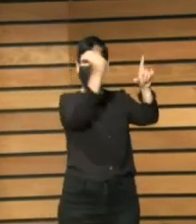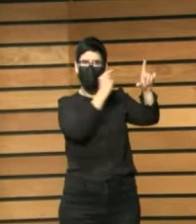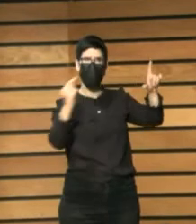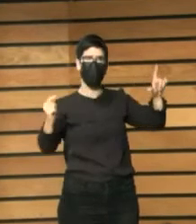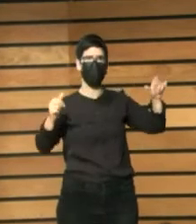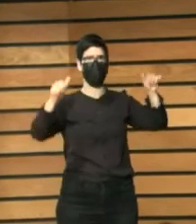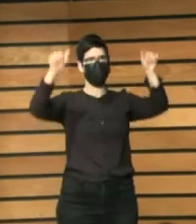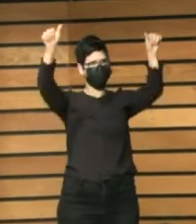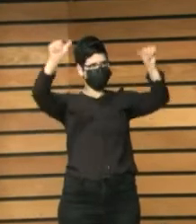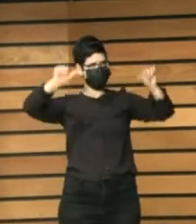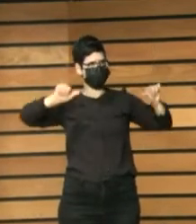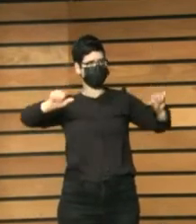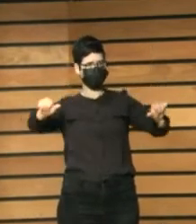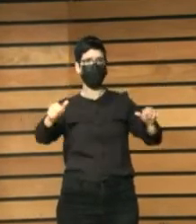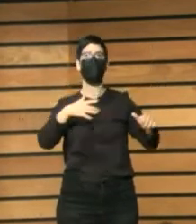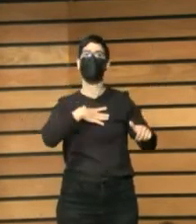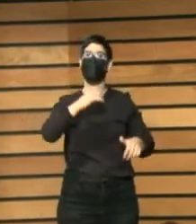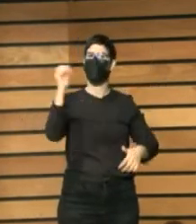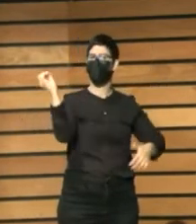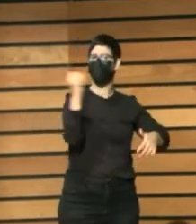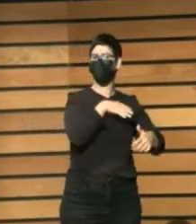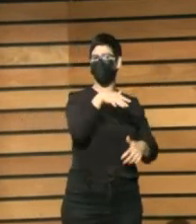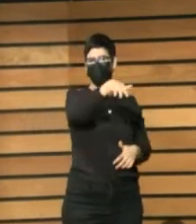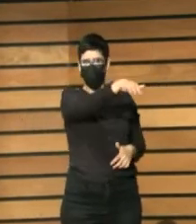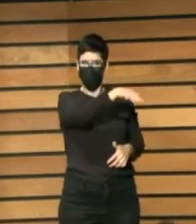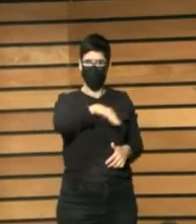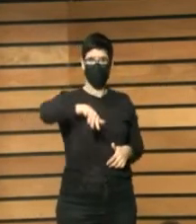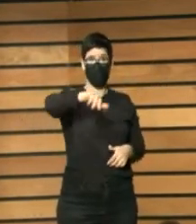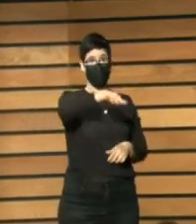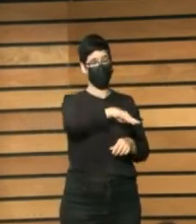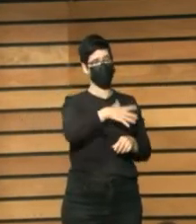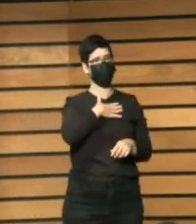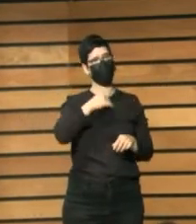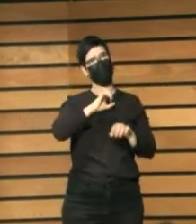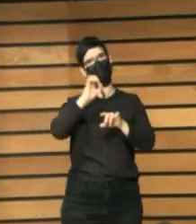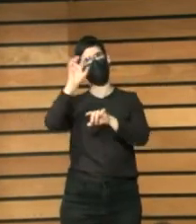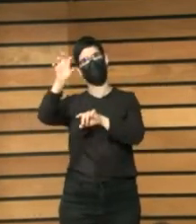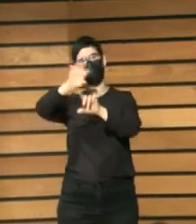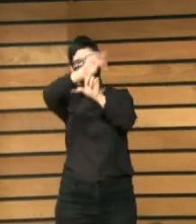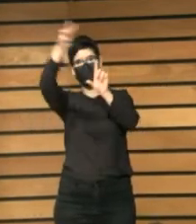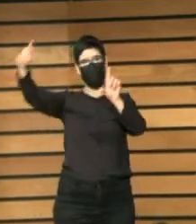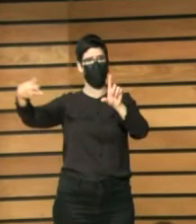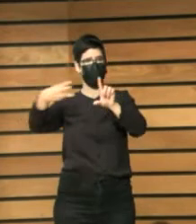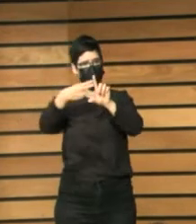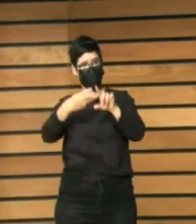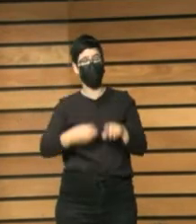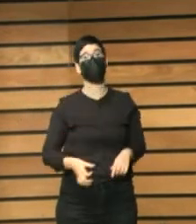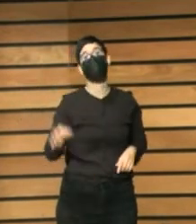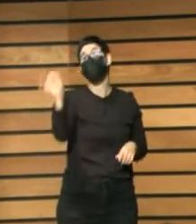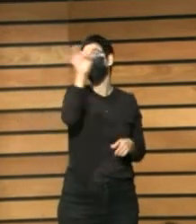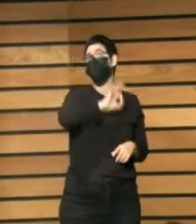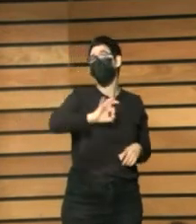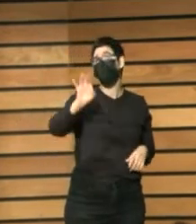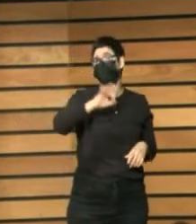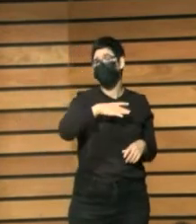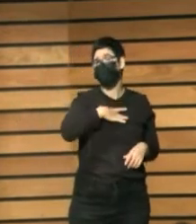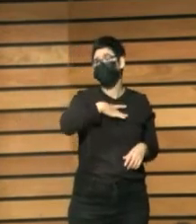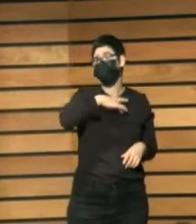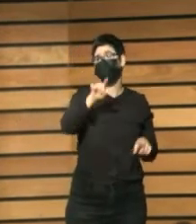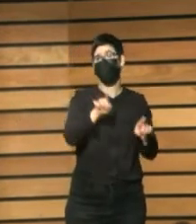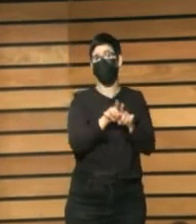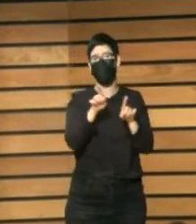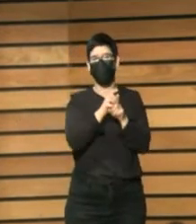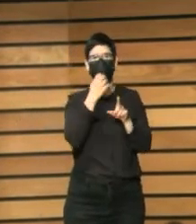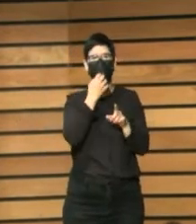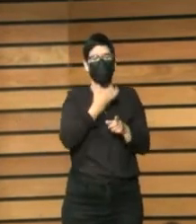Pueden tener fondos locales que quieran poner en su web o pueden tener, por ejemplo, grabaciones sonoras